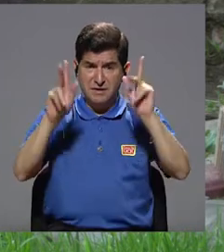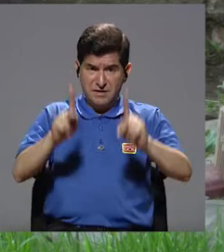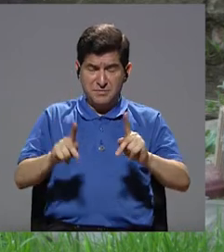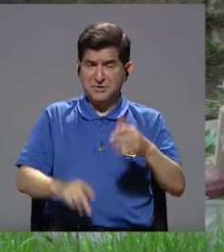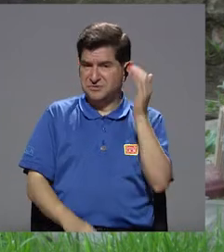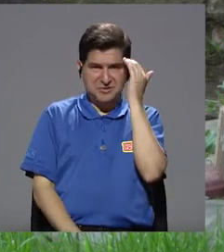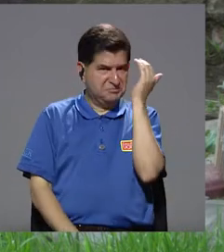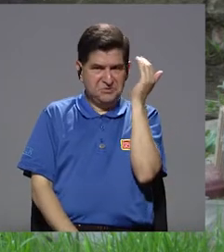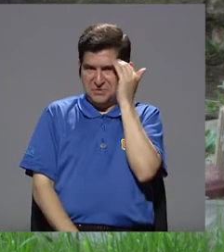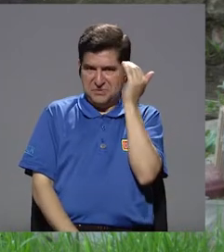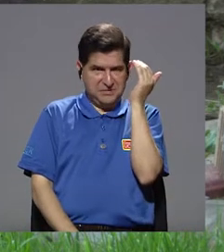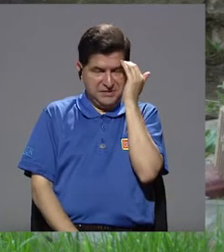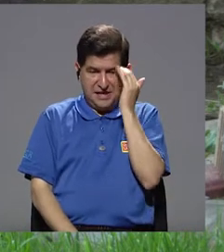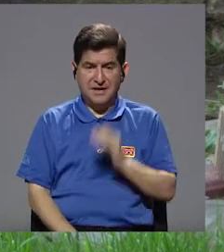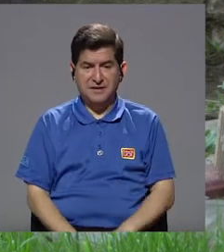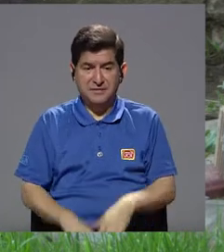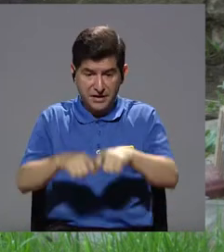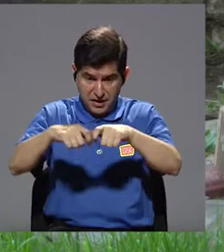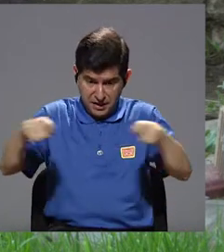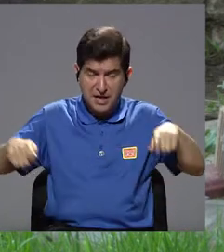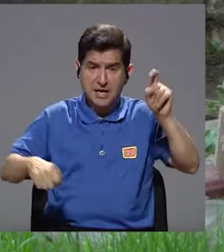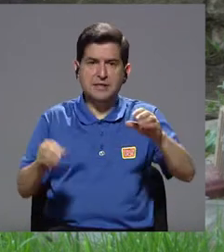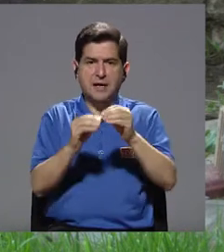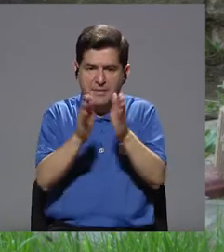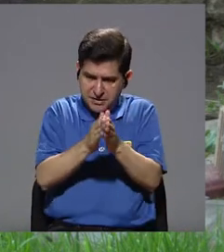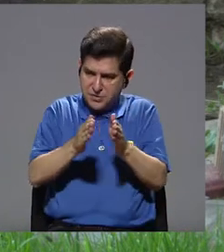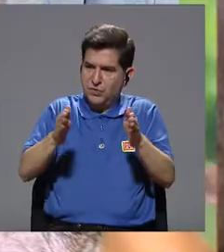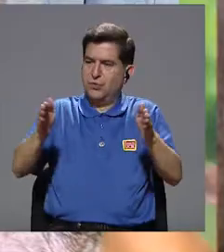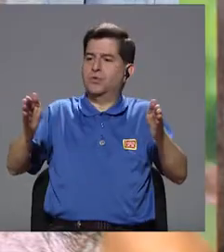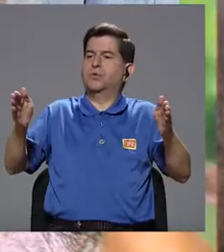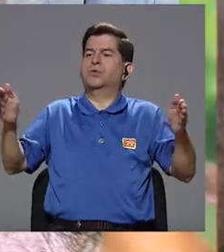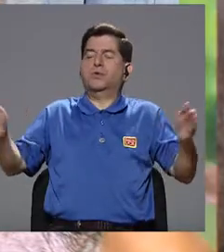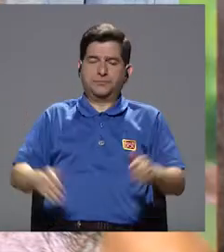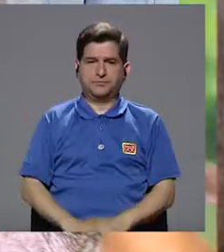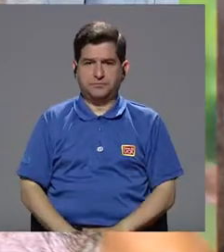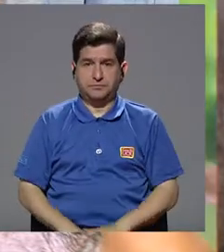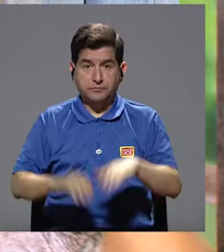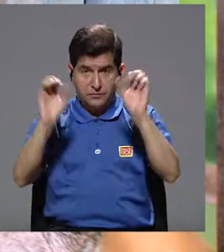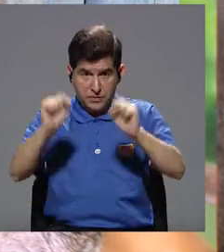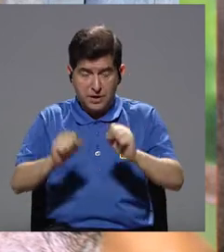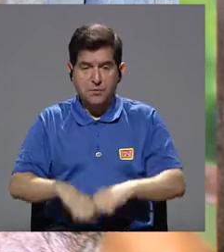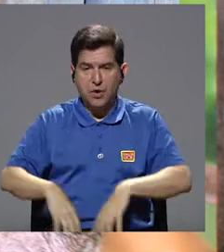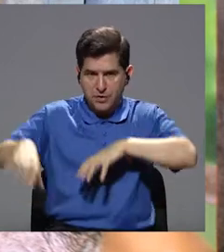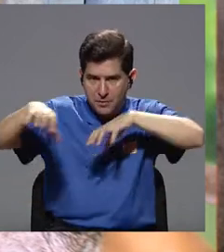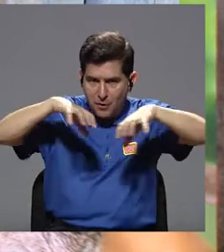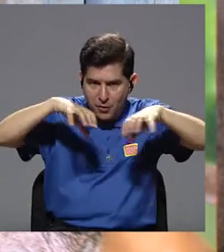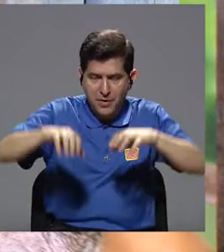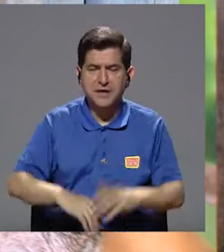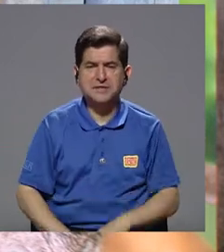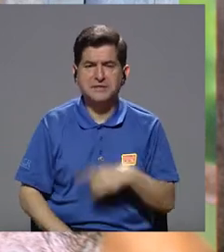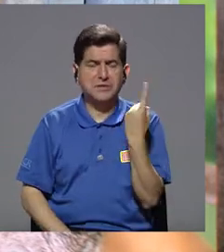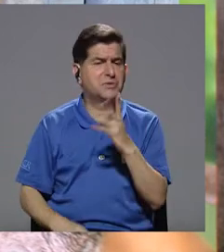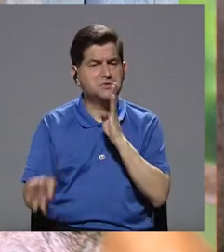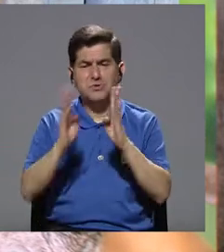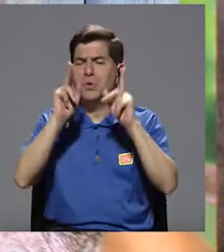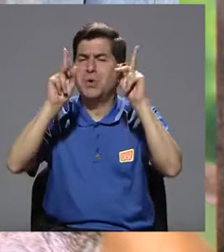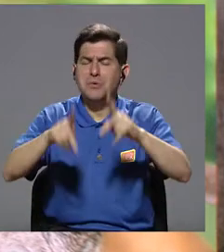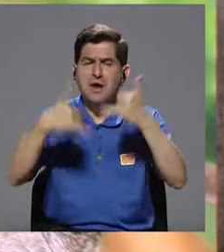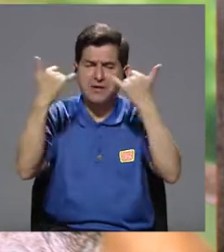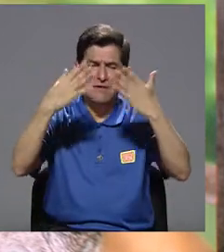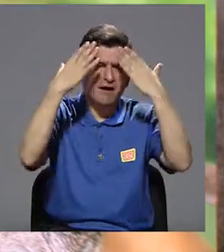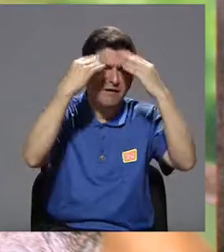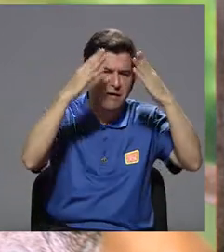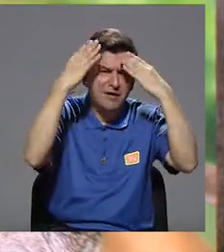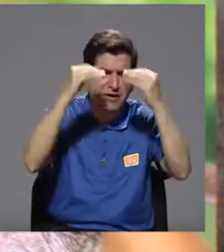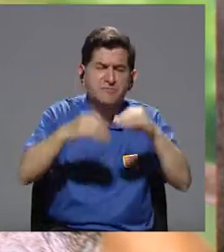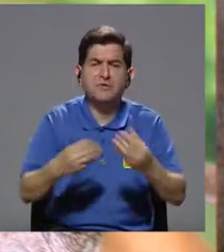persona por desconocimiento no sabe que la cuerda tiene que ser un poco más larga, que si la cuerda puede ser corrediza, entonces con solamente hablar con la persona e